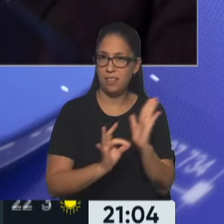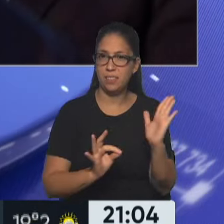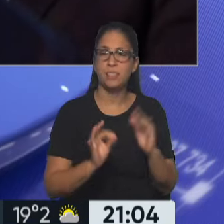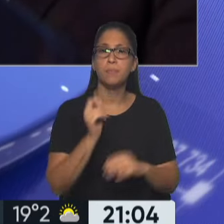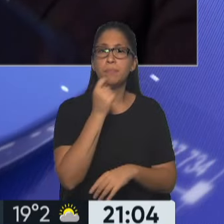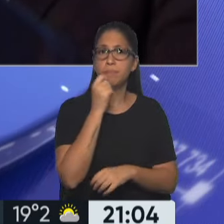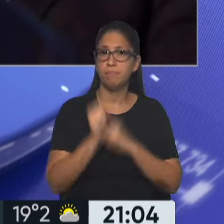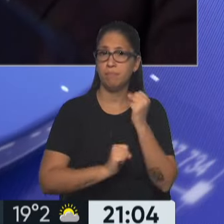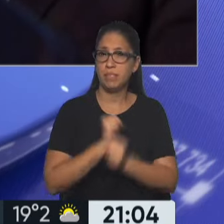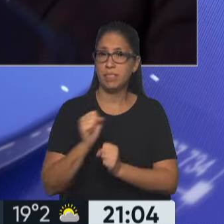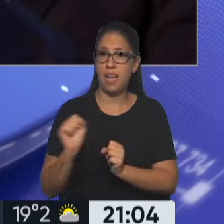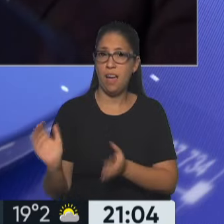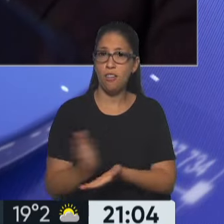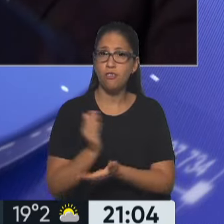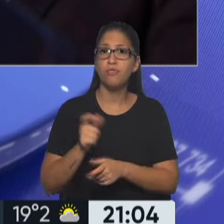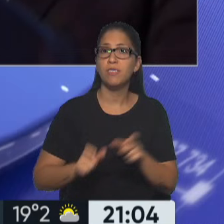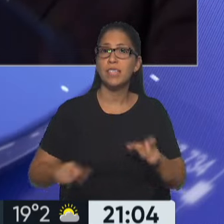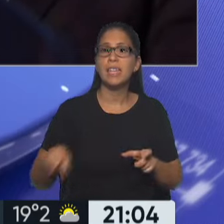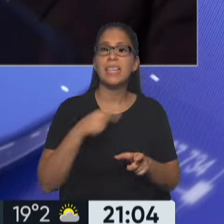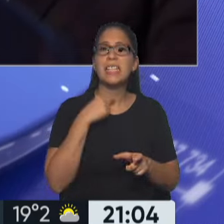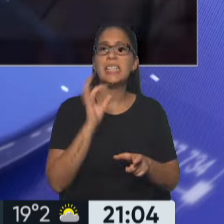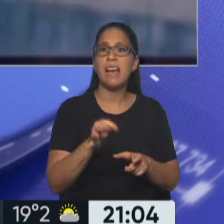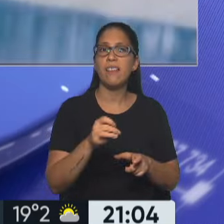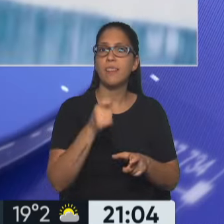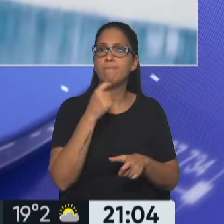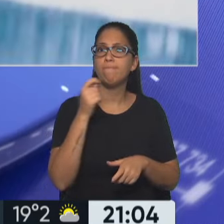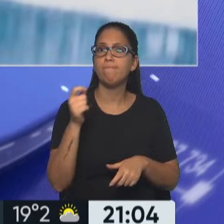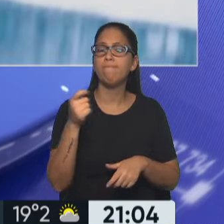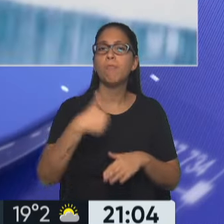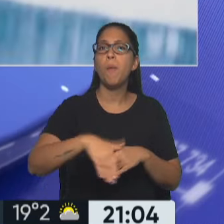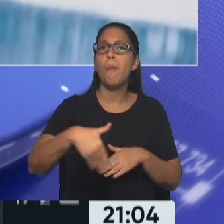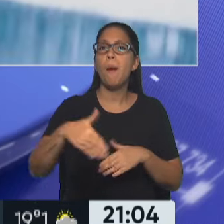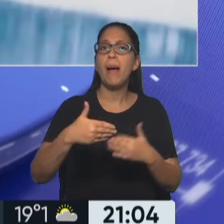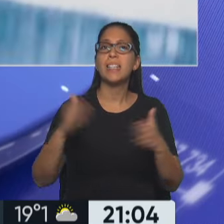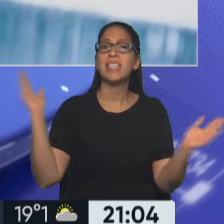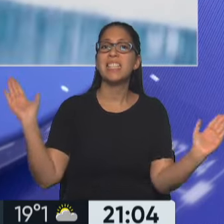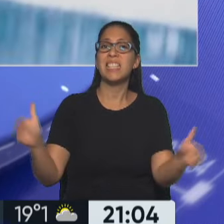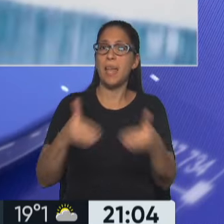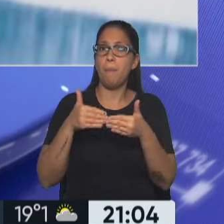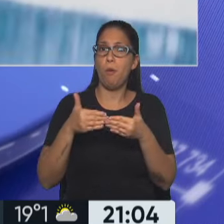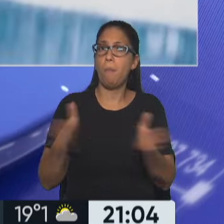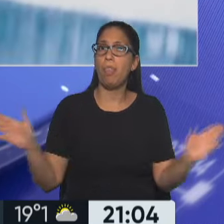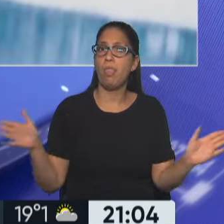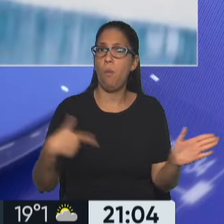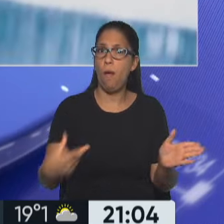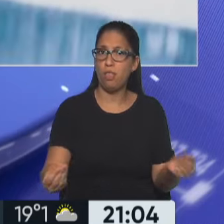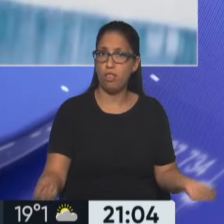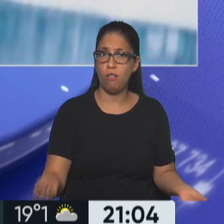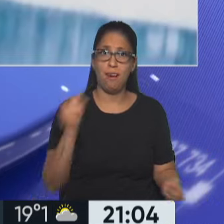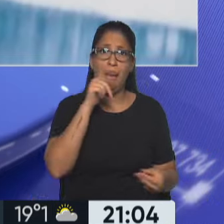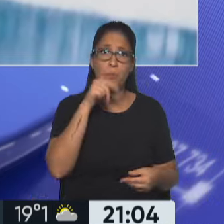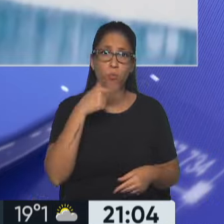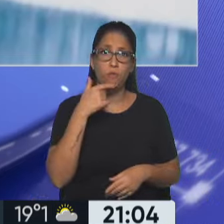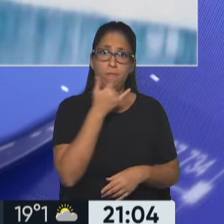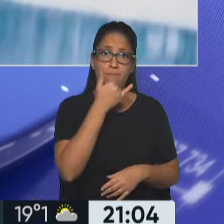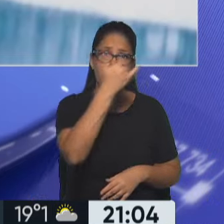quieren saber para realizar nuevas inversiones cuándo se va a levantar el cepo, seguramente Caputo levantó el